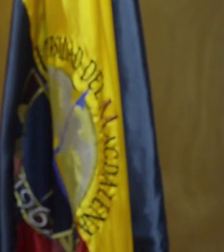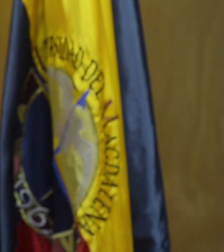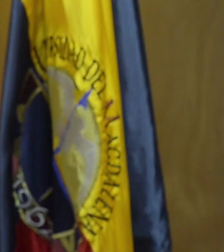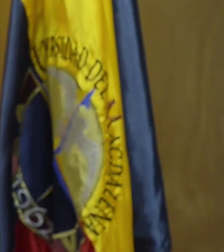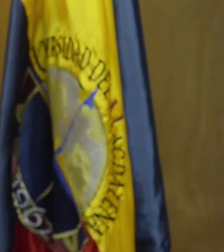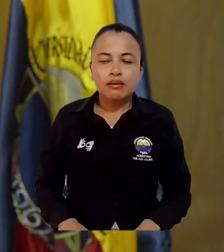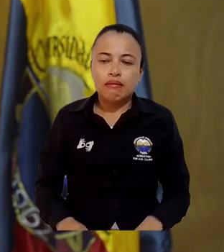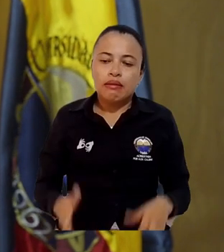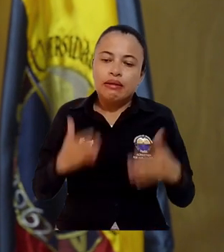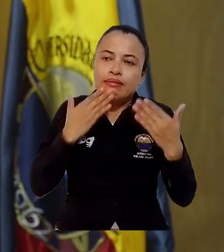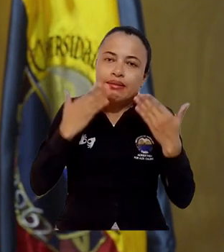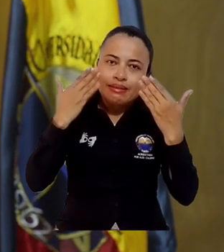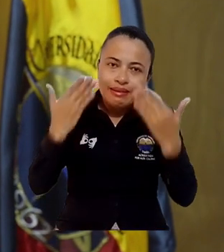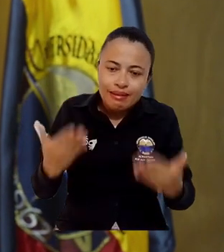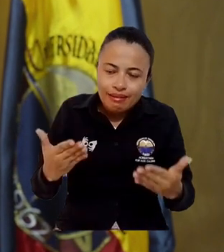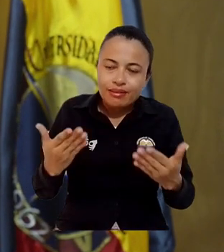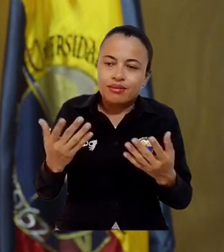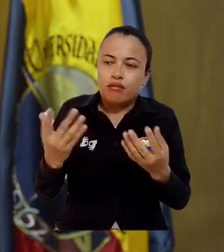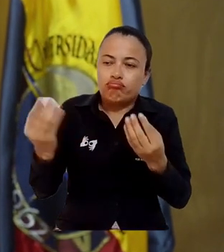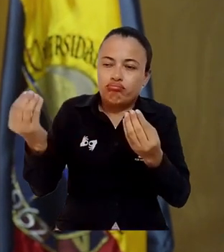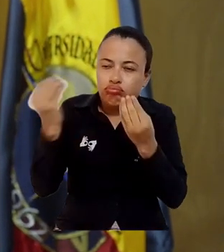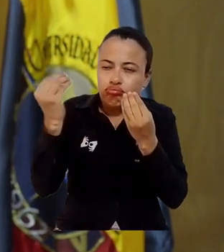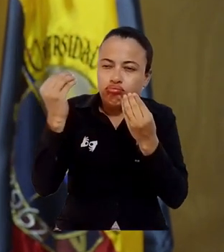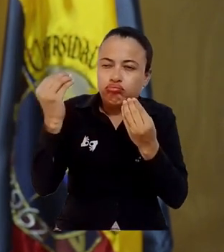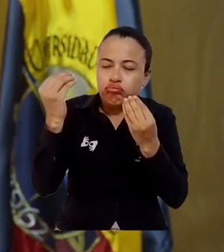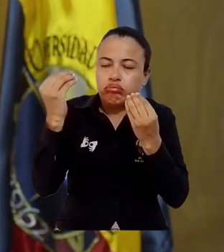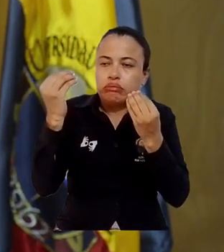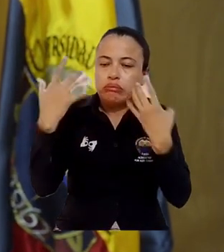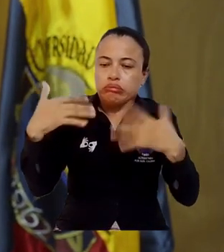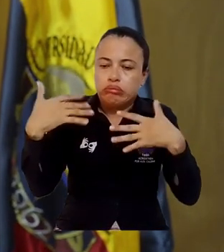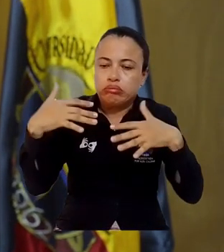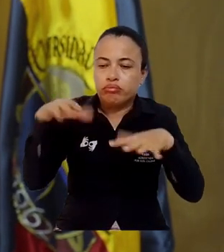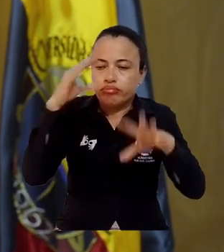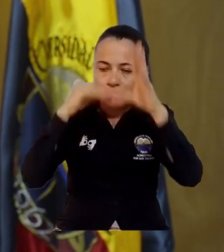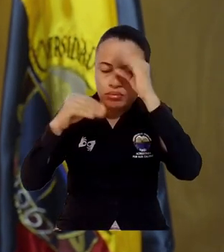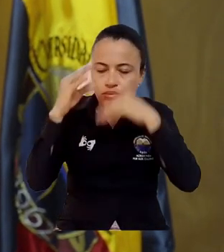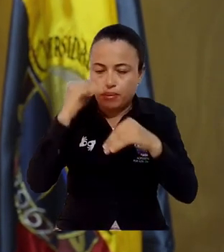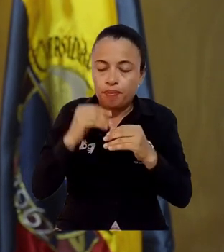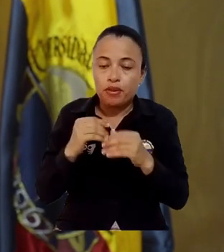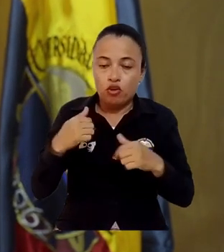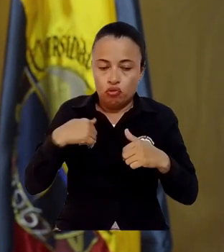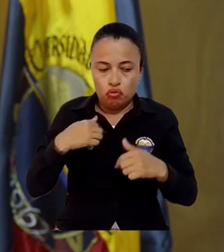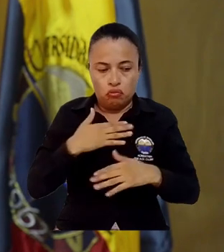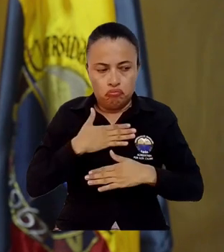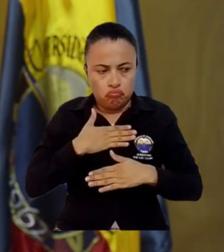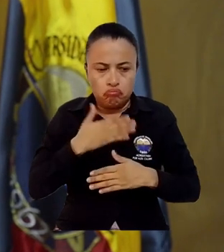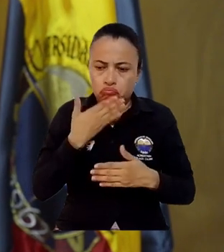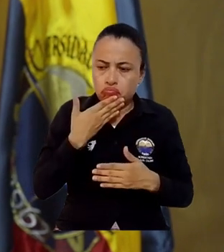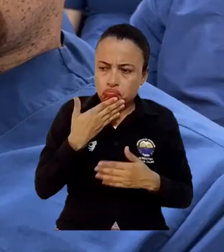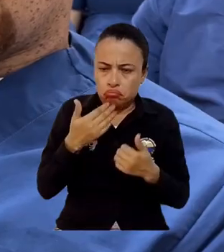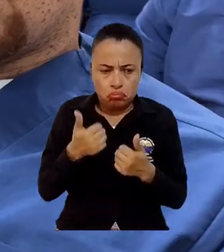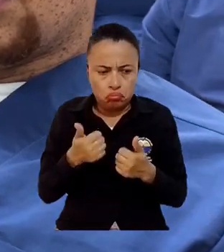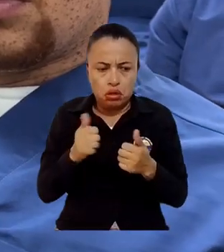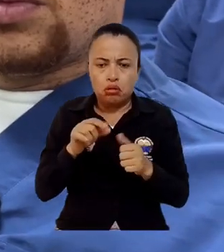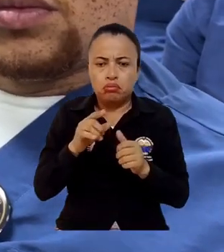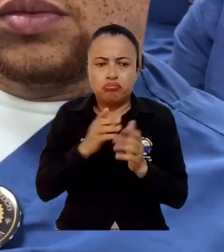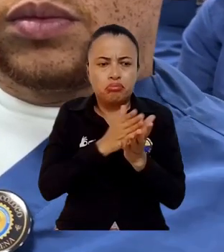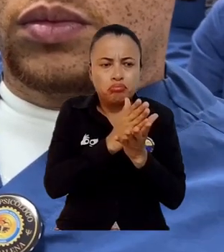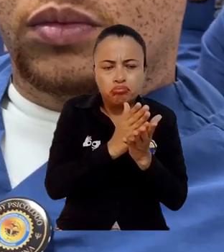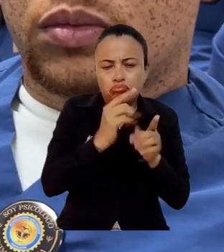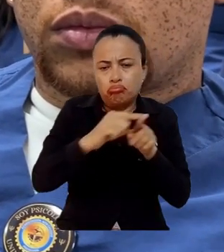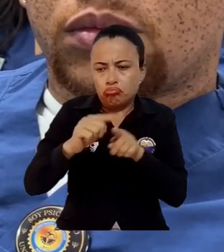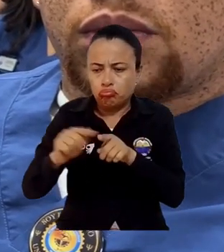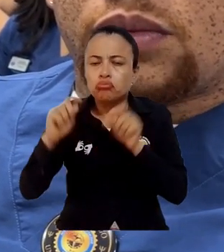Agradecerles por todos los conocimientos impartidos y me siento bastante confiado para poder desarrollarme en cualquier área. Es bastante